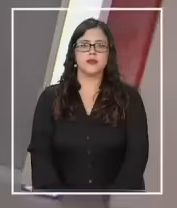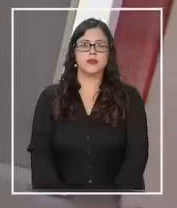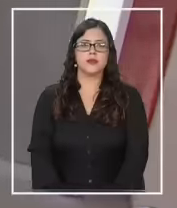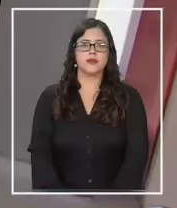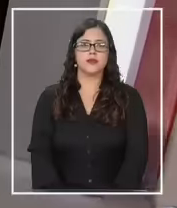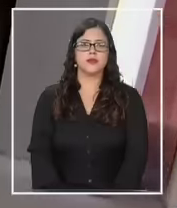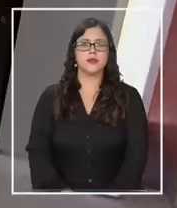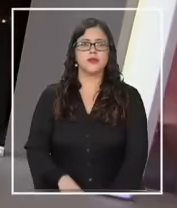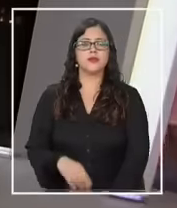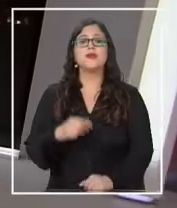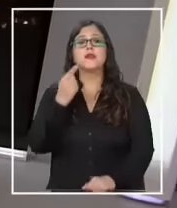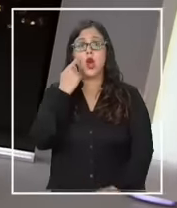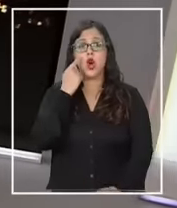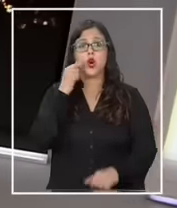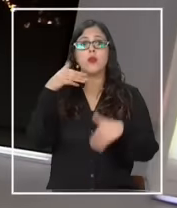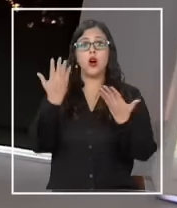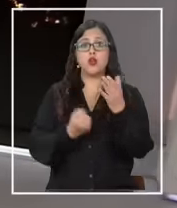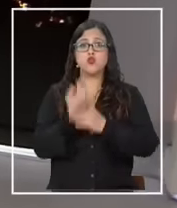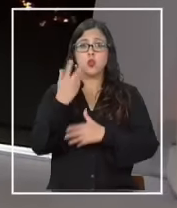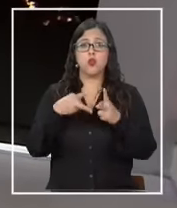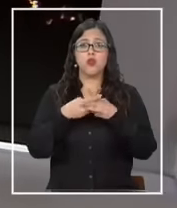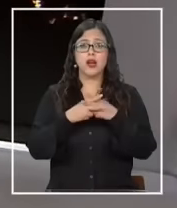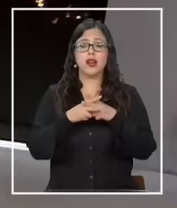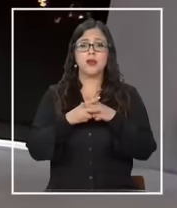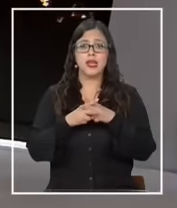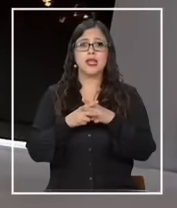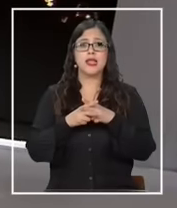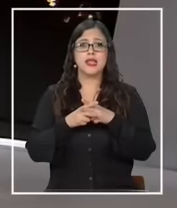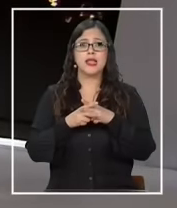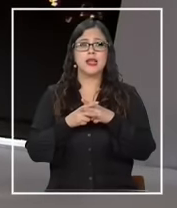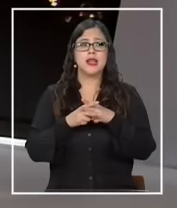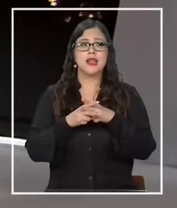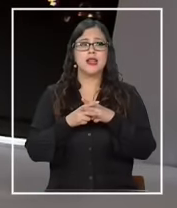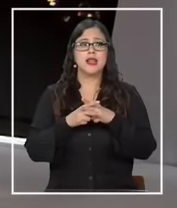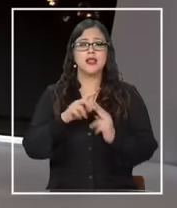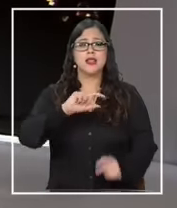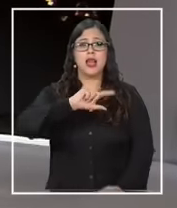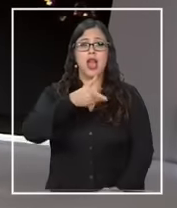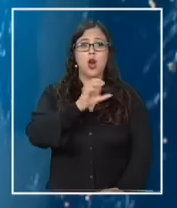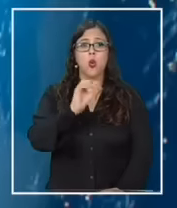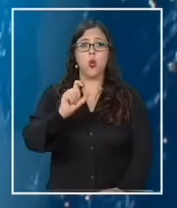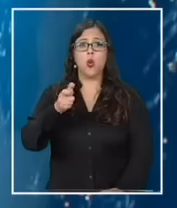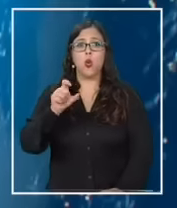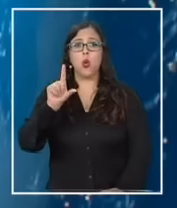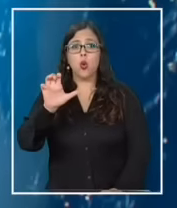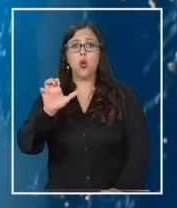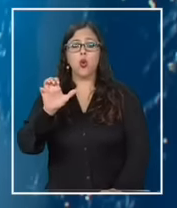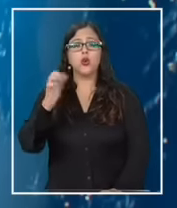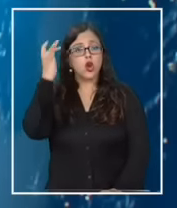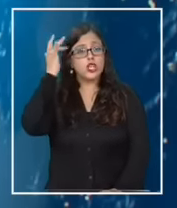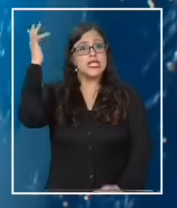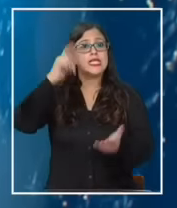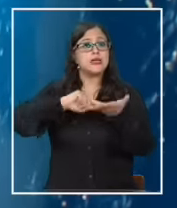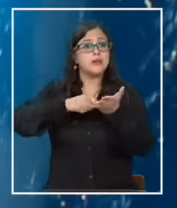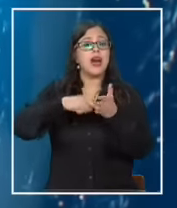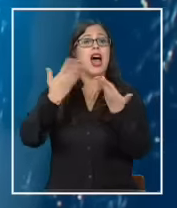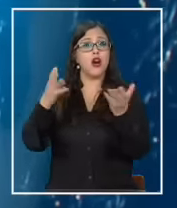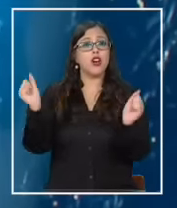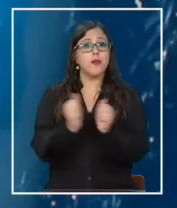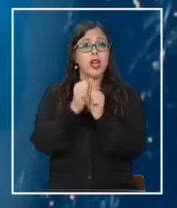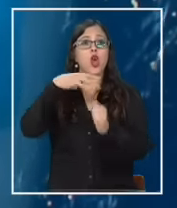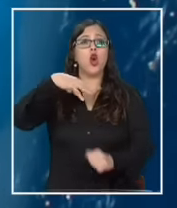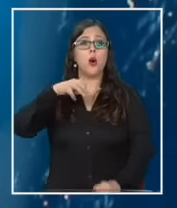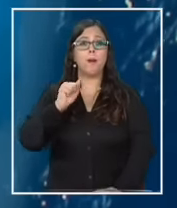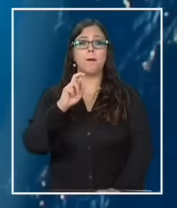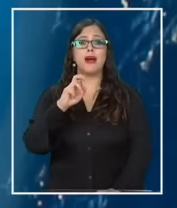mire quería hablar de una nueva herramienta que sacó Google utilizando inteligencia artificial para ayudar y estamos con Marcelo Lagos por supuesto